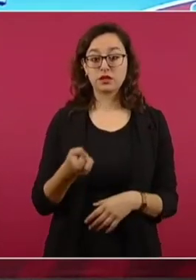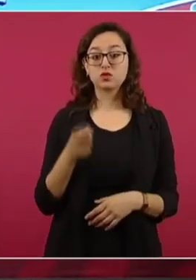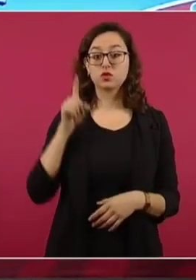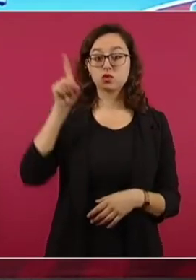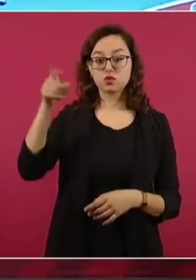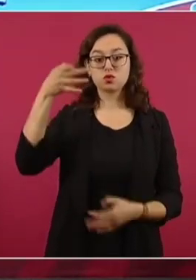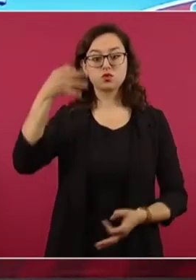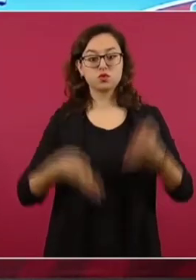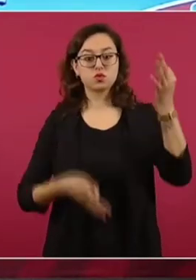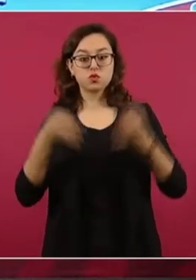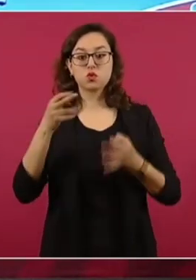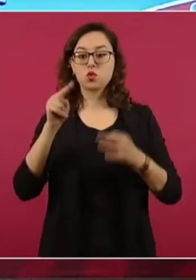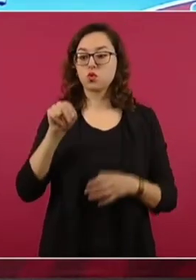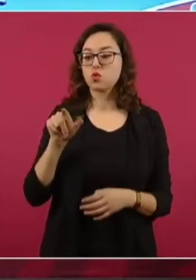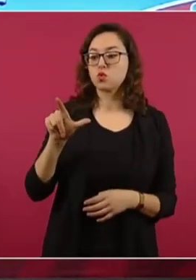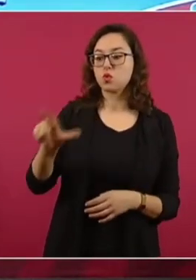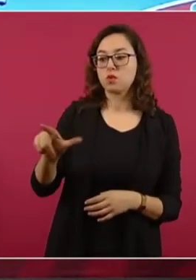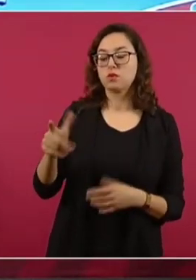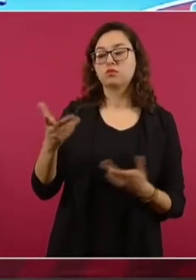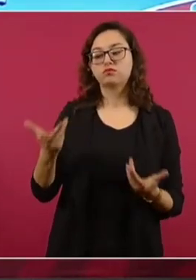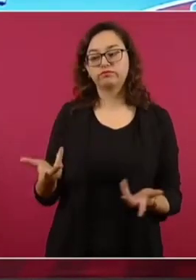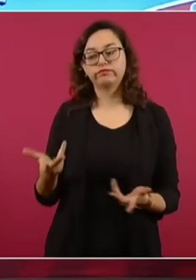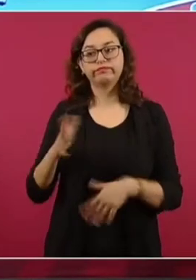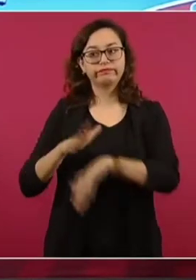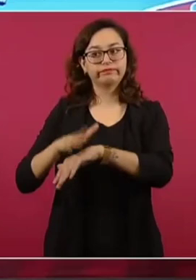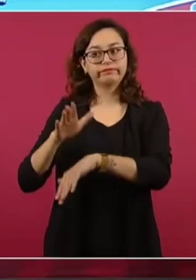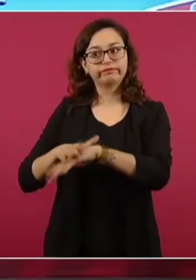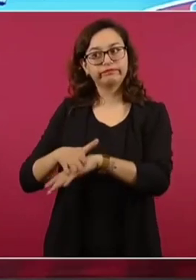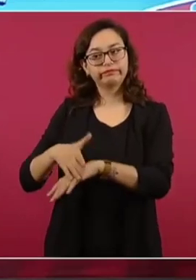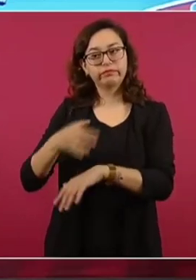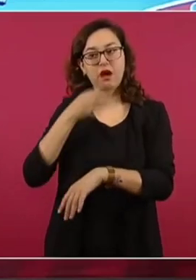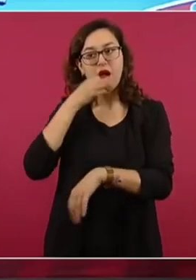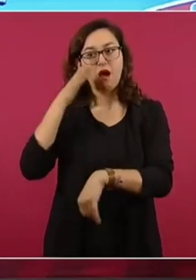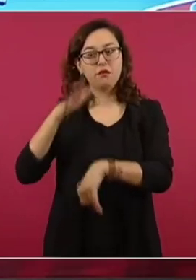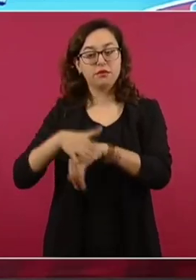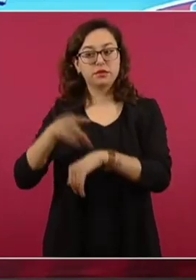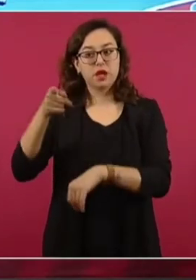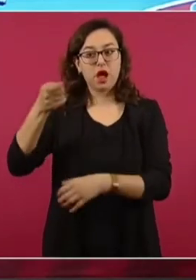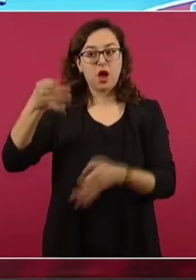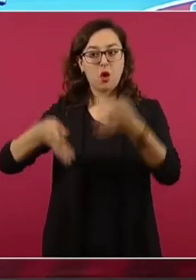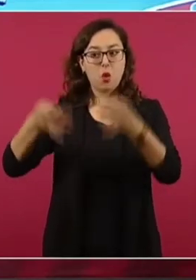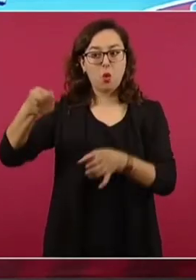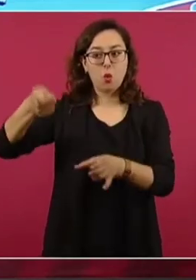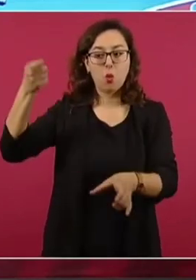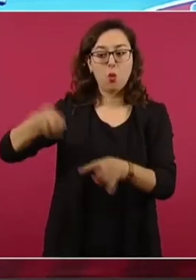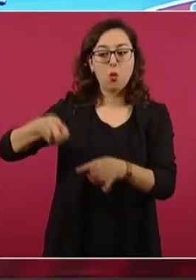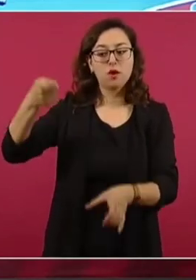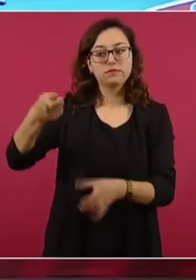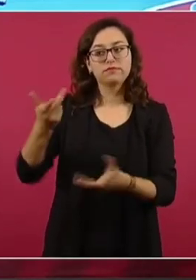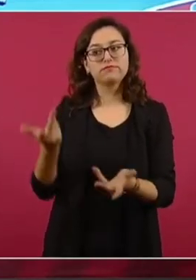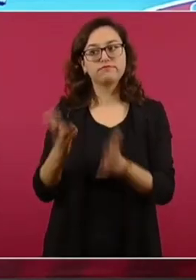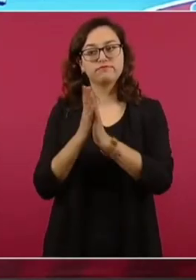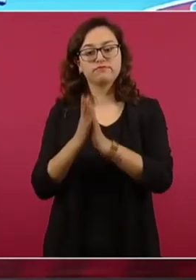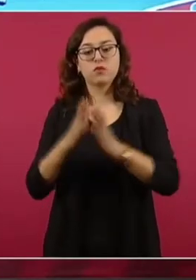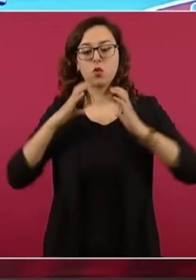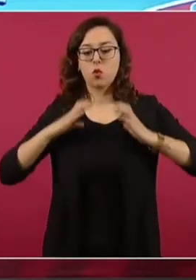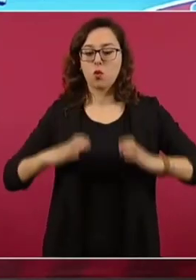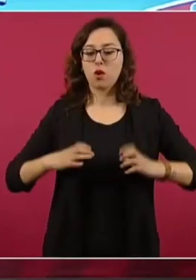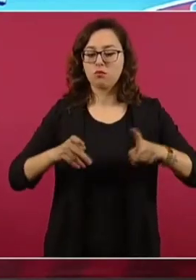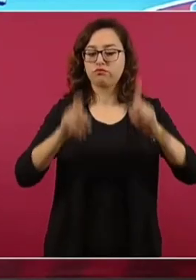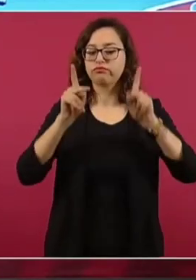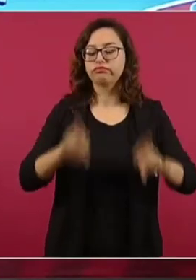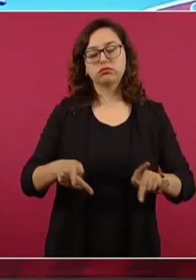León solicitará al juez de control la exhumación del cuerpo de la víctima, es decir, de Devani, Susana Escobar